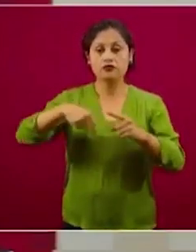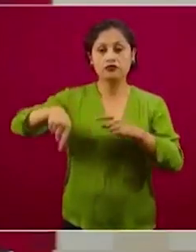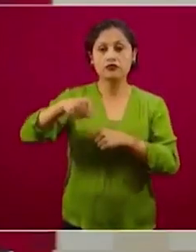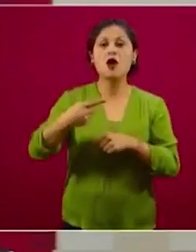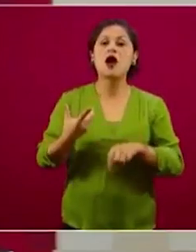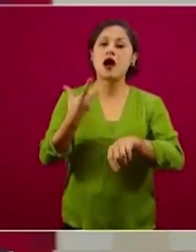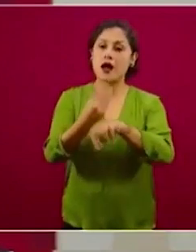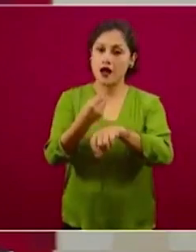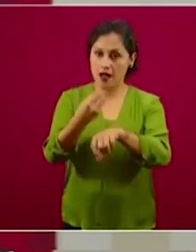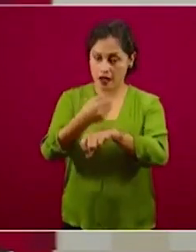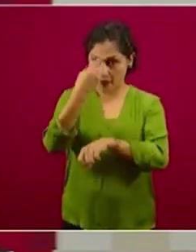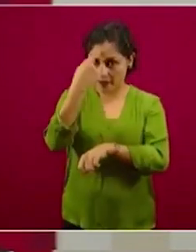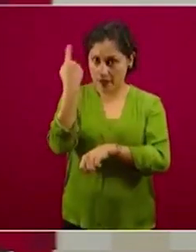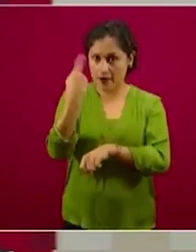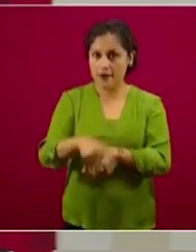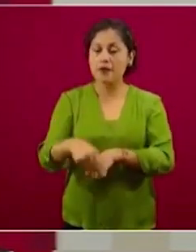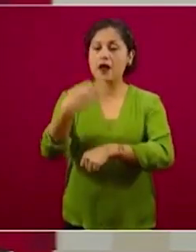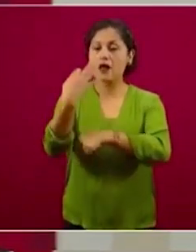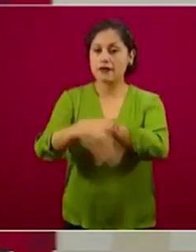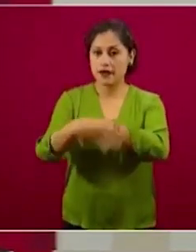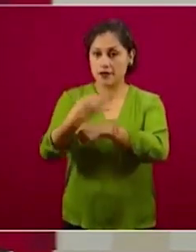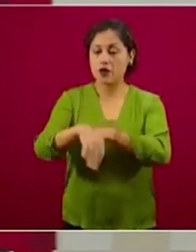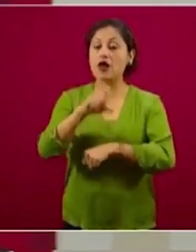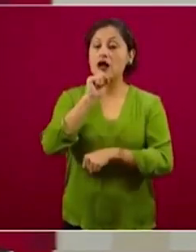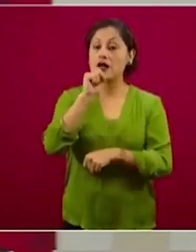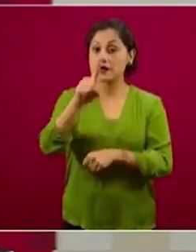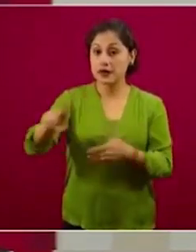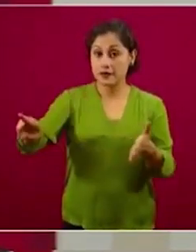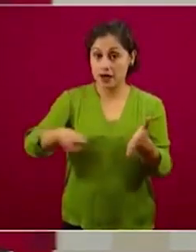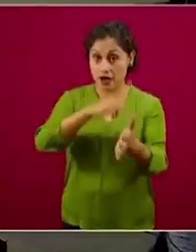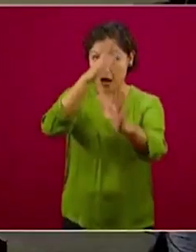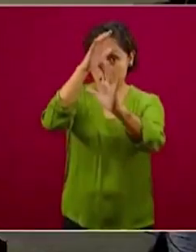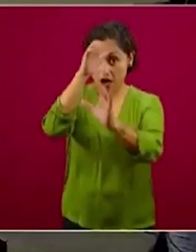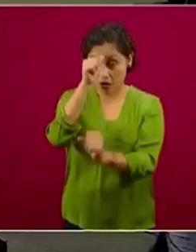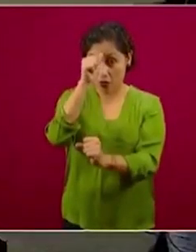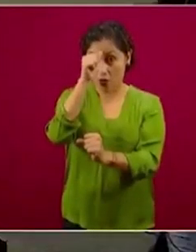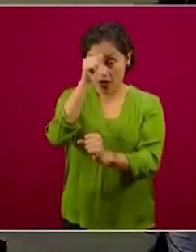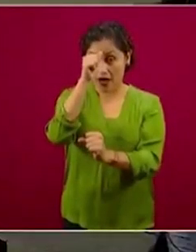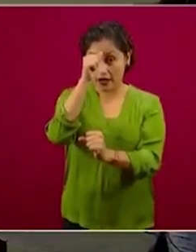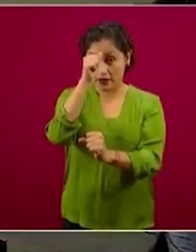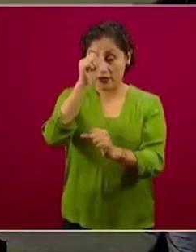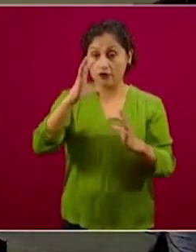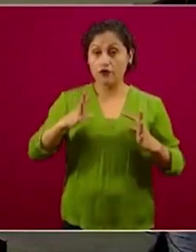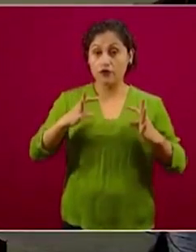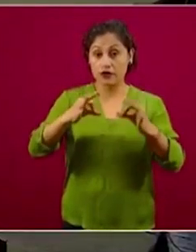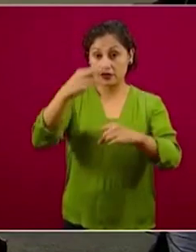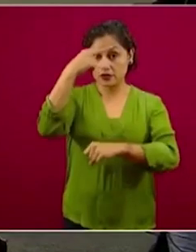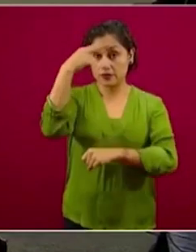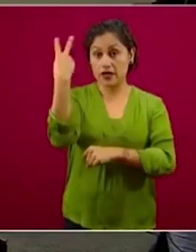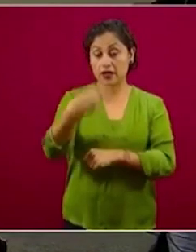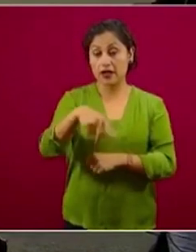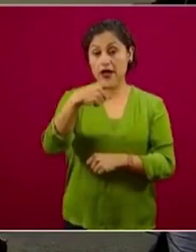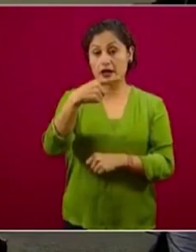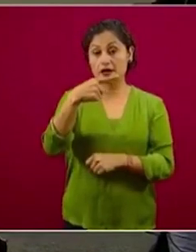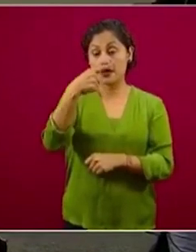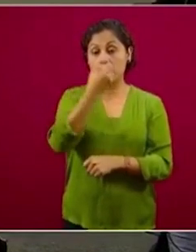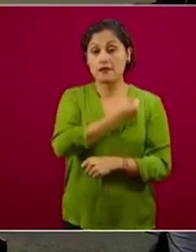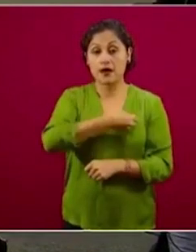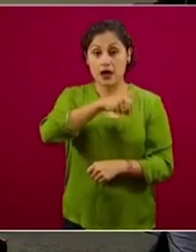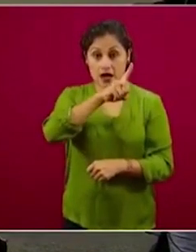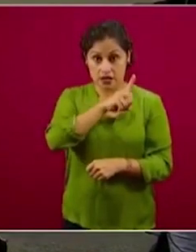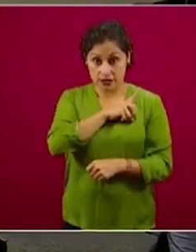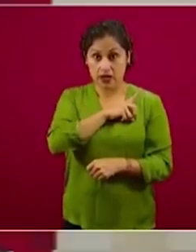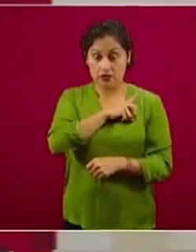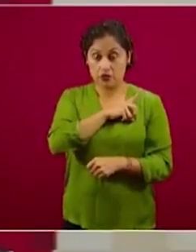se firmó un convenio con el sector privado a través de la Fundación Mexicana para la Salud, para que los y las